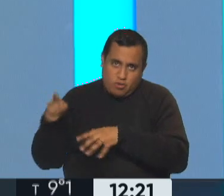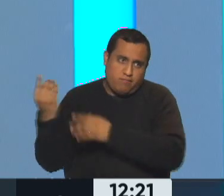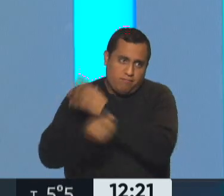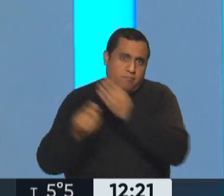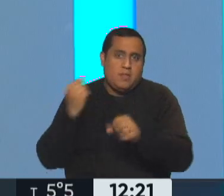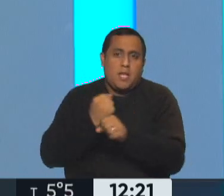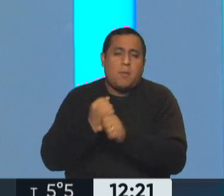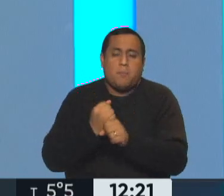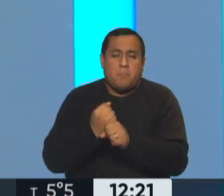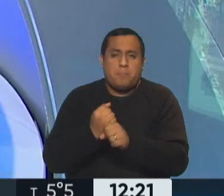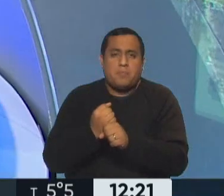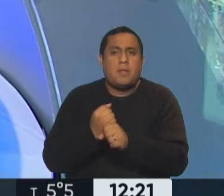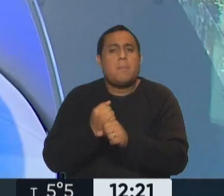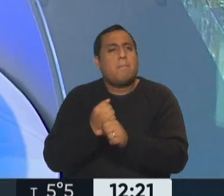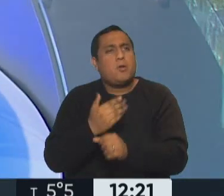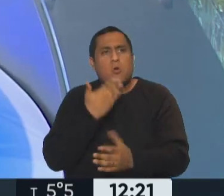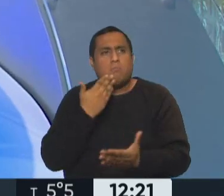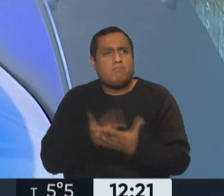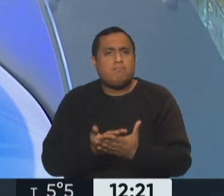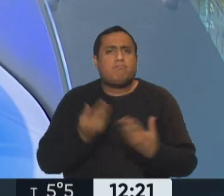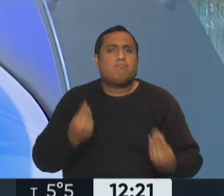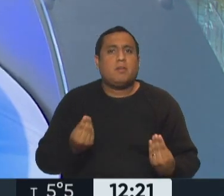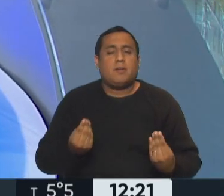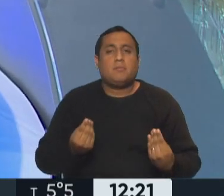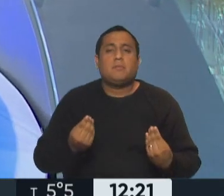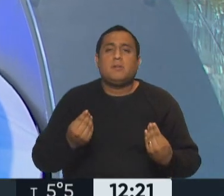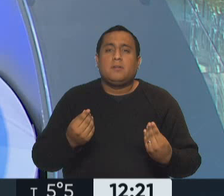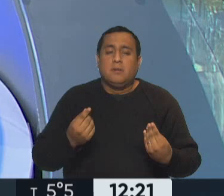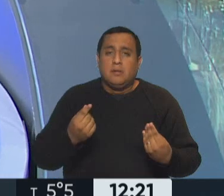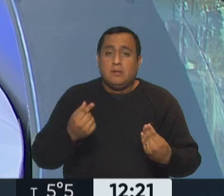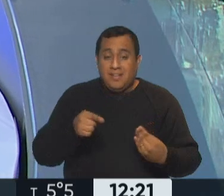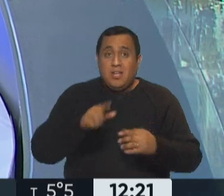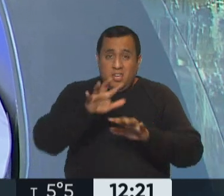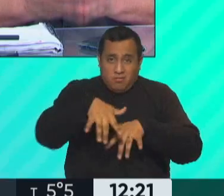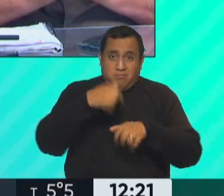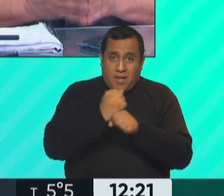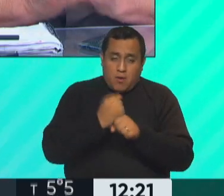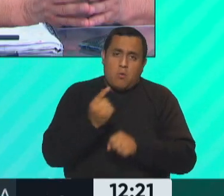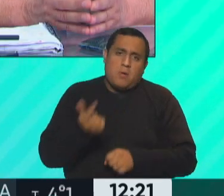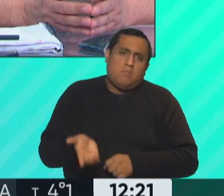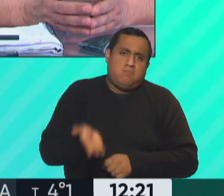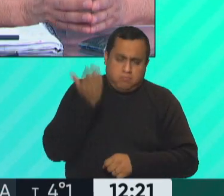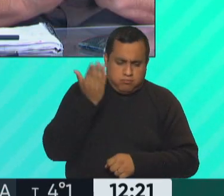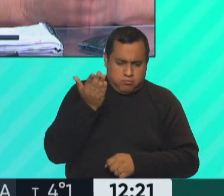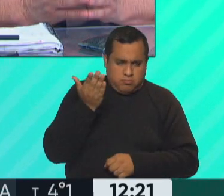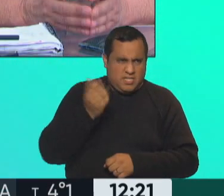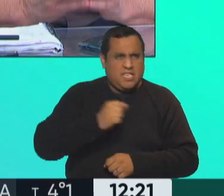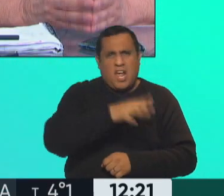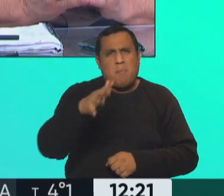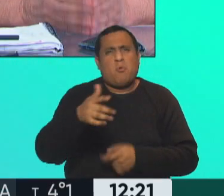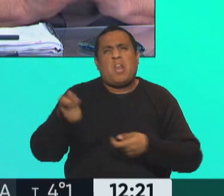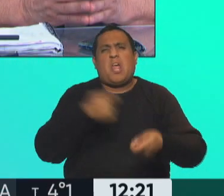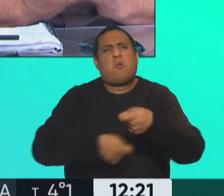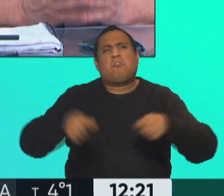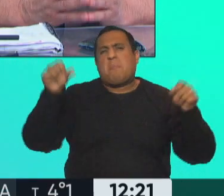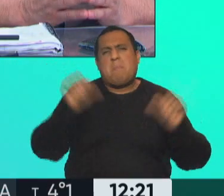igual que con los fertilizantes. Pero lo llamativo de esto es el aumento de los arrendamientos rurales. Si es tan mal negocio el campo, ¿por qué aumenta